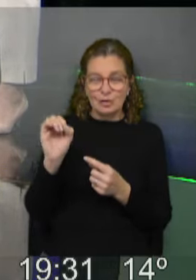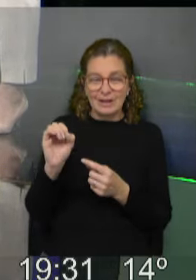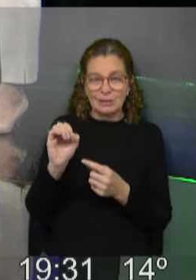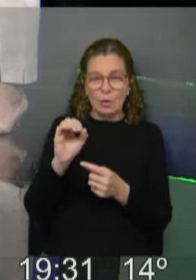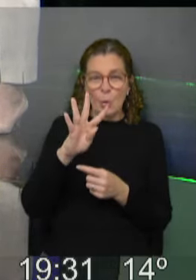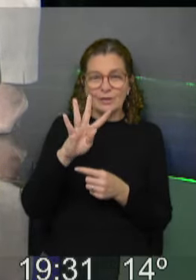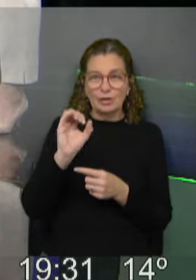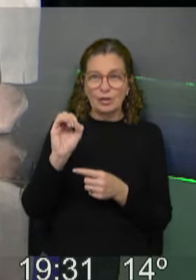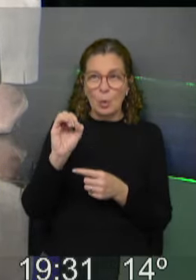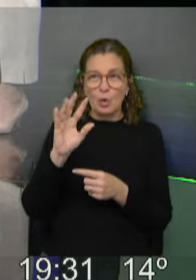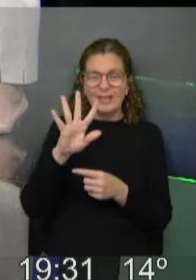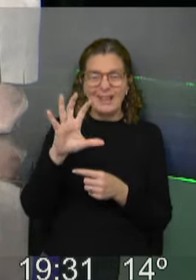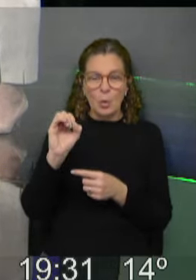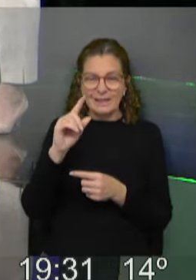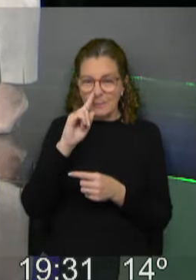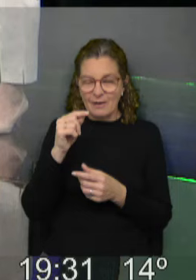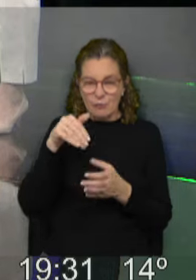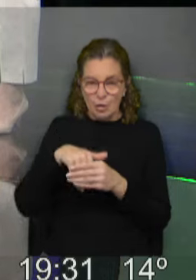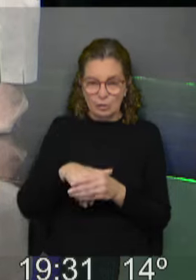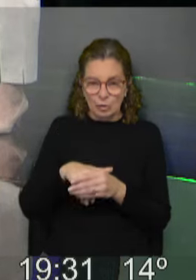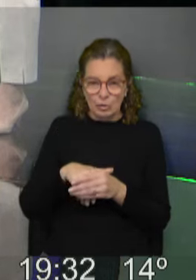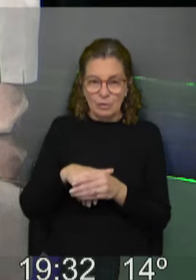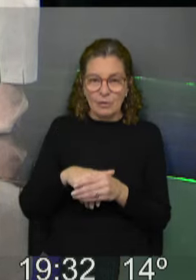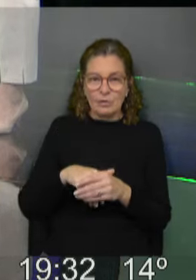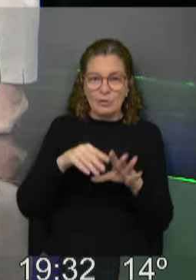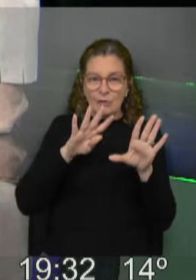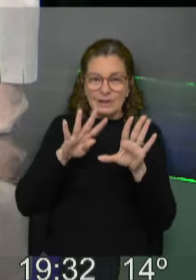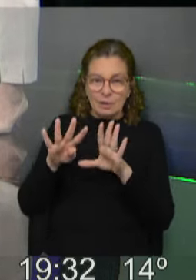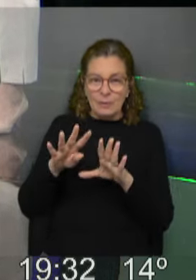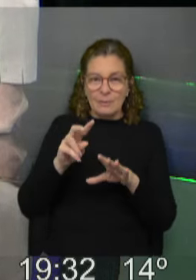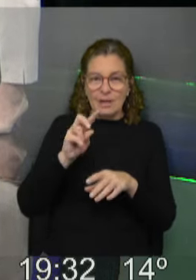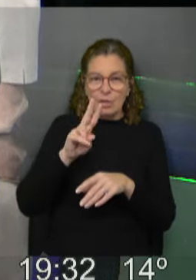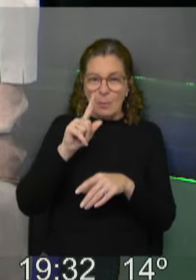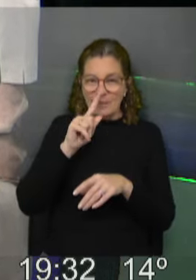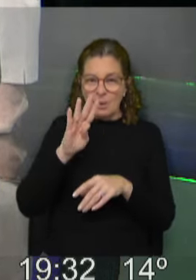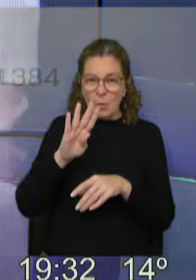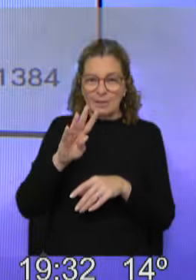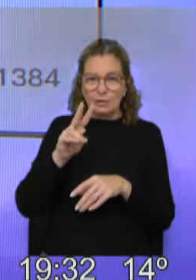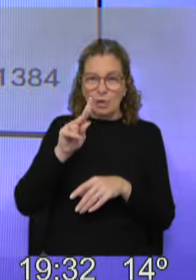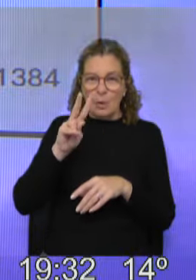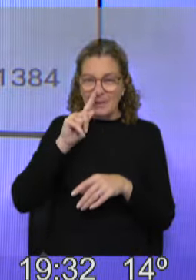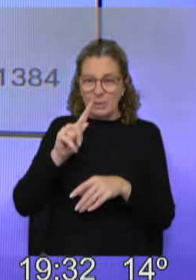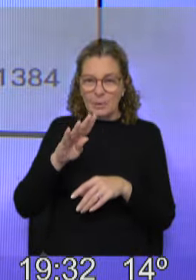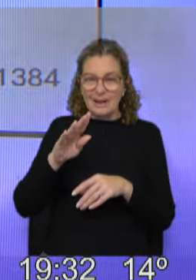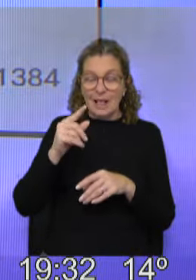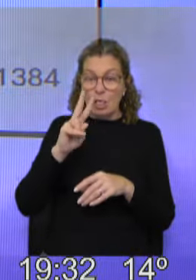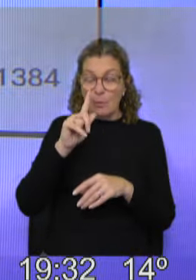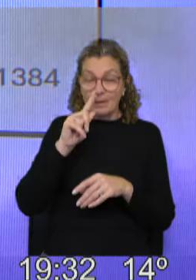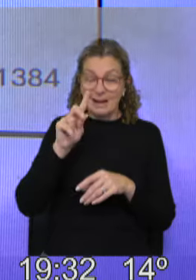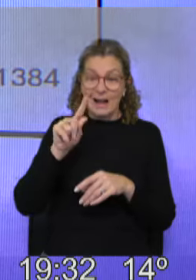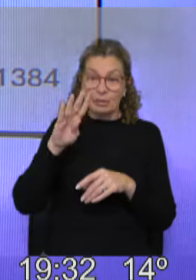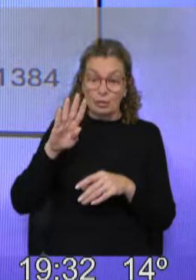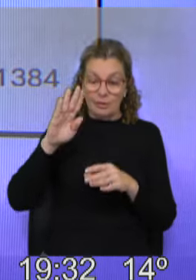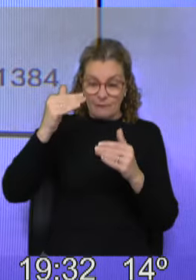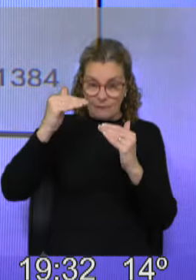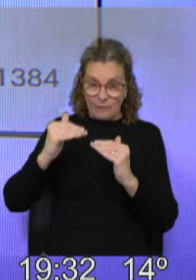mil votos en el 99, 2004 y 2009 y tiene un descenso importante en 2014 que baja